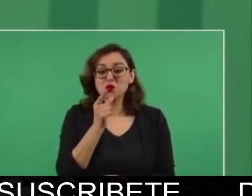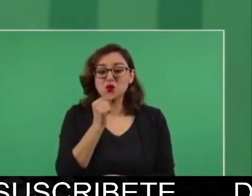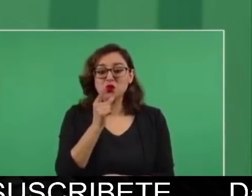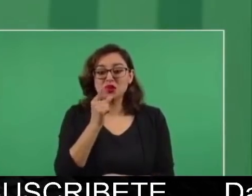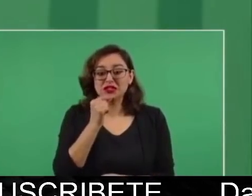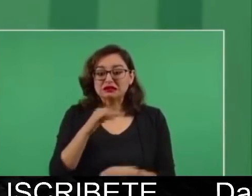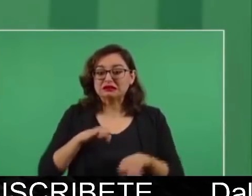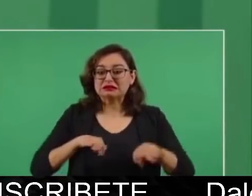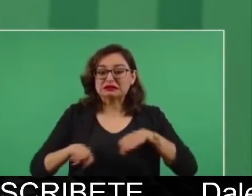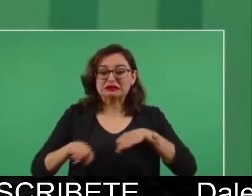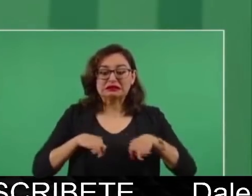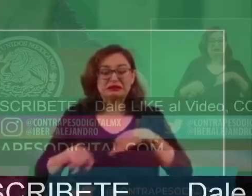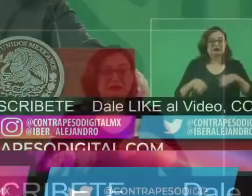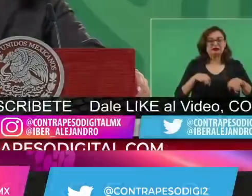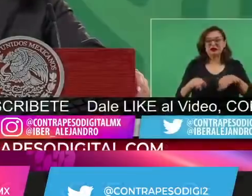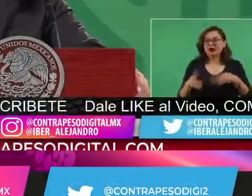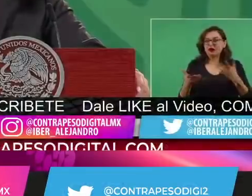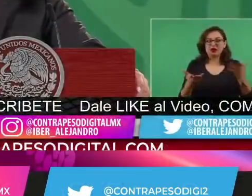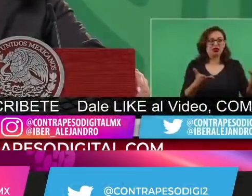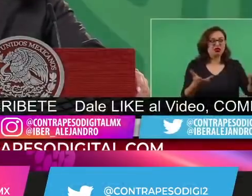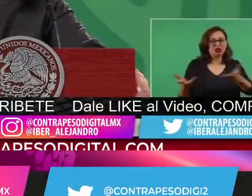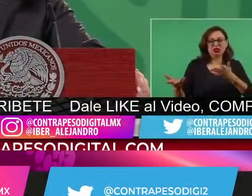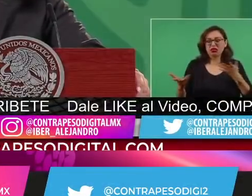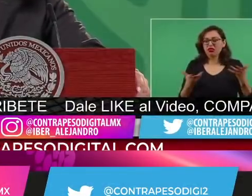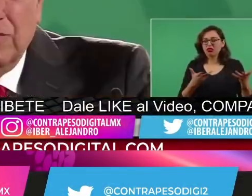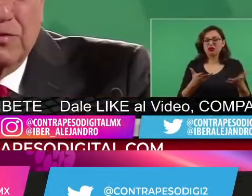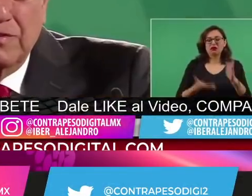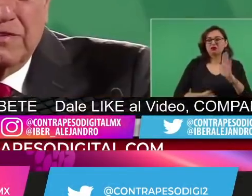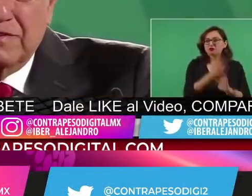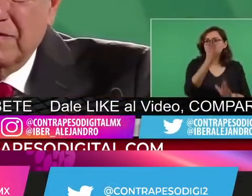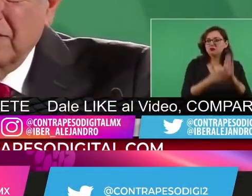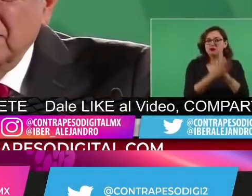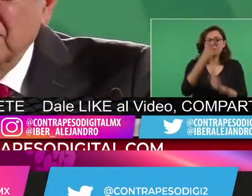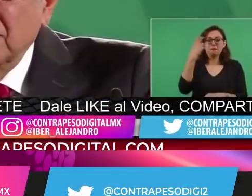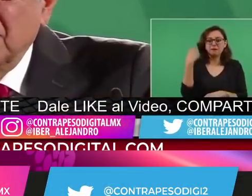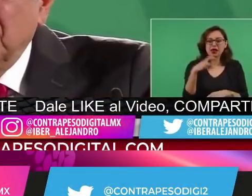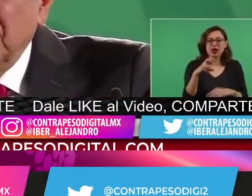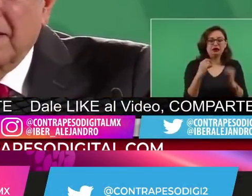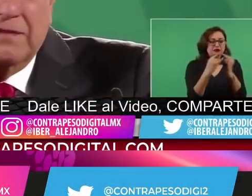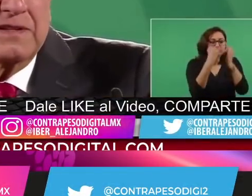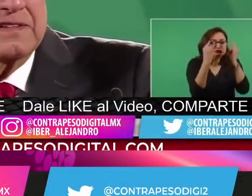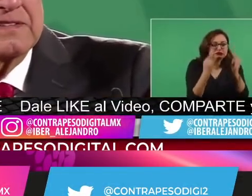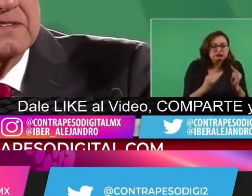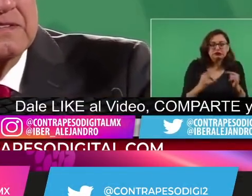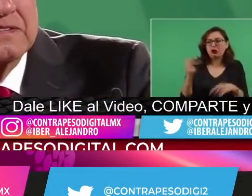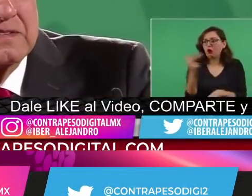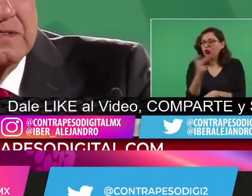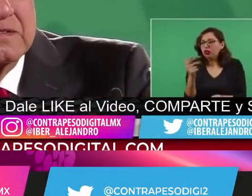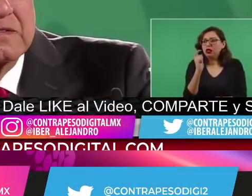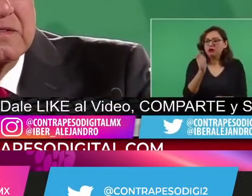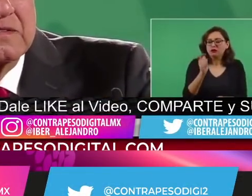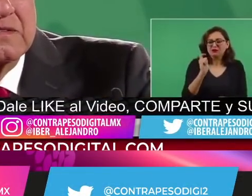vivir en hoteles, en situaciones lamentables,